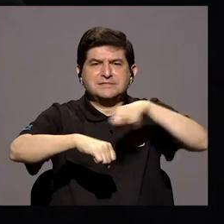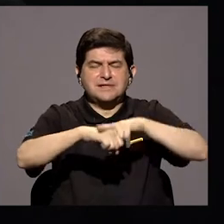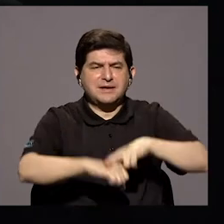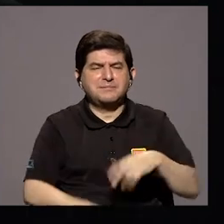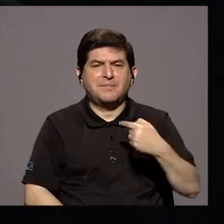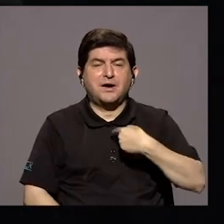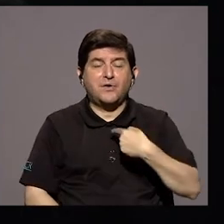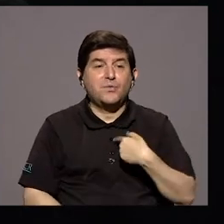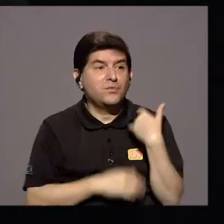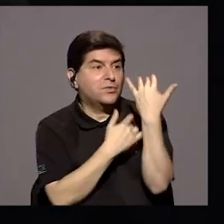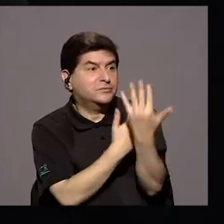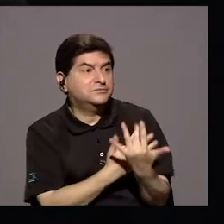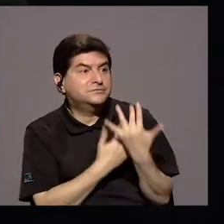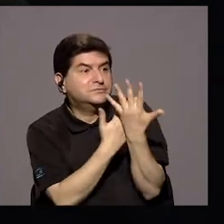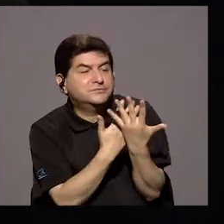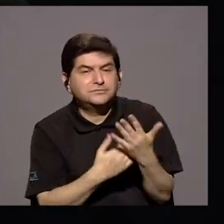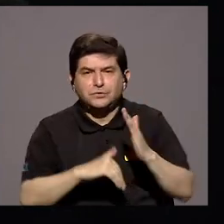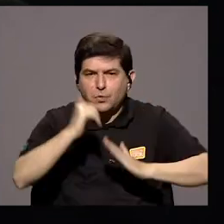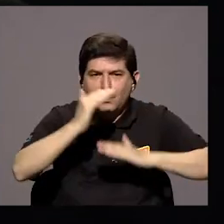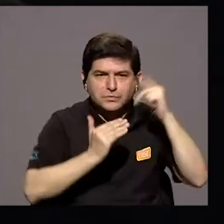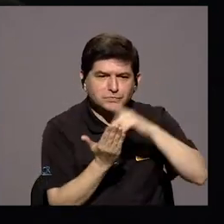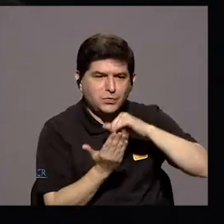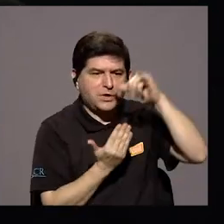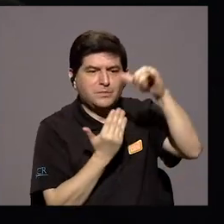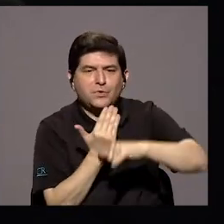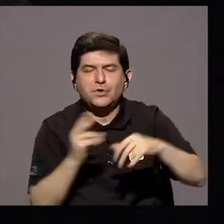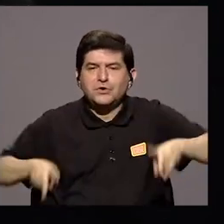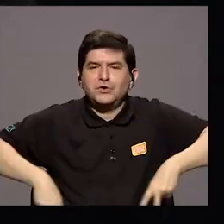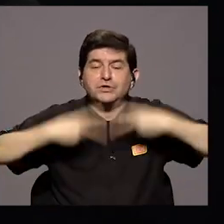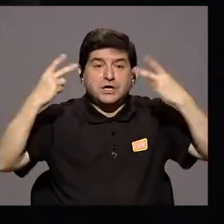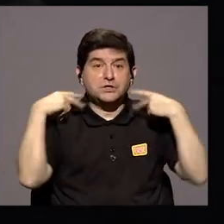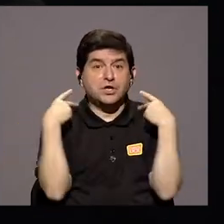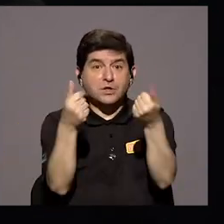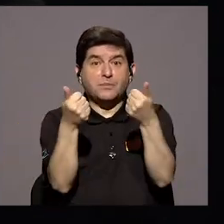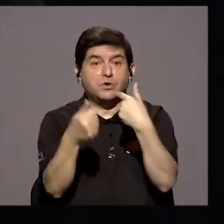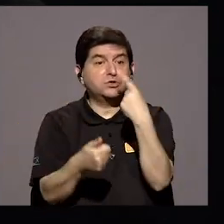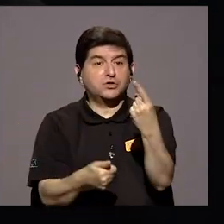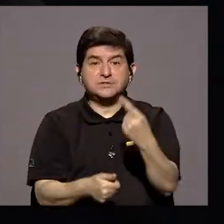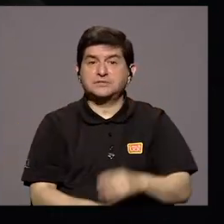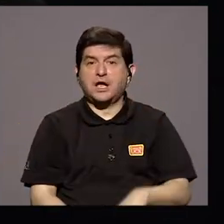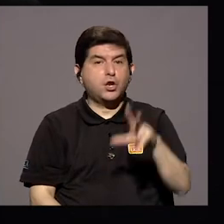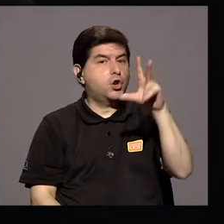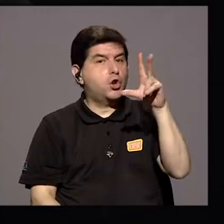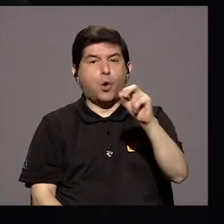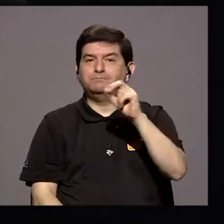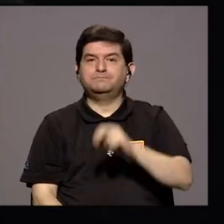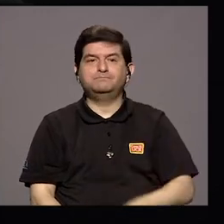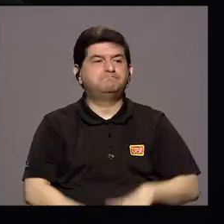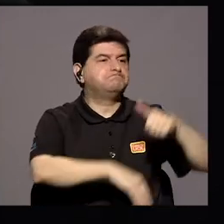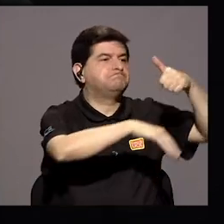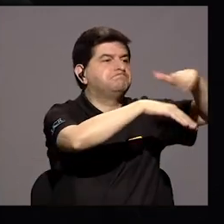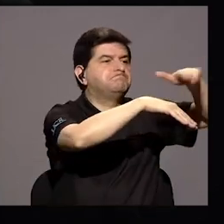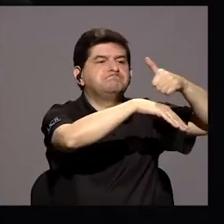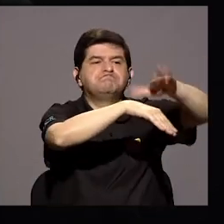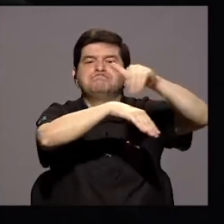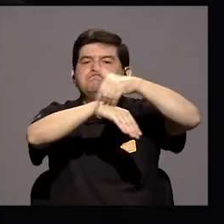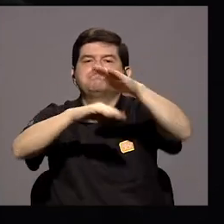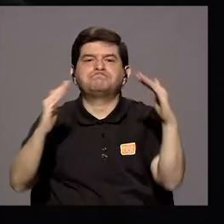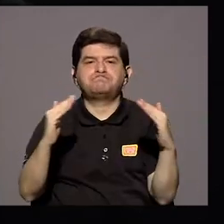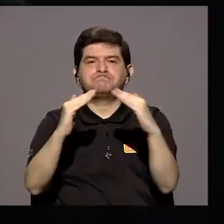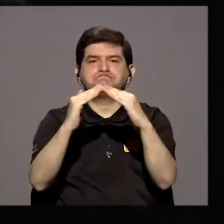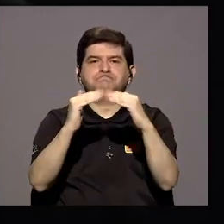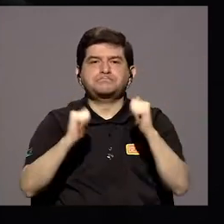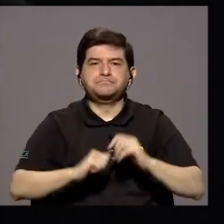expectativas, de ganas de construir proyectos de vida Y de pronto nos dicen, pues no, se van para la casa Y